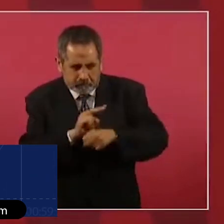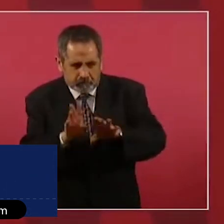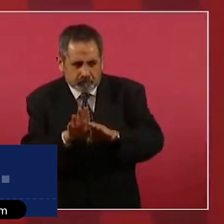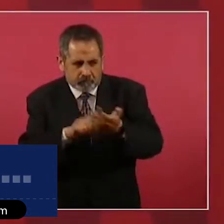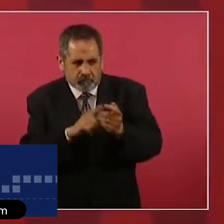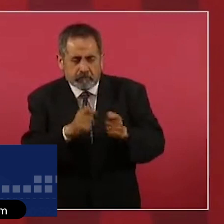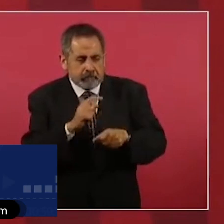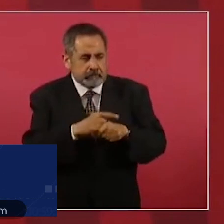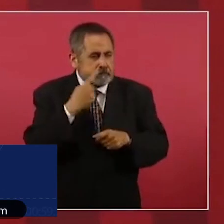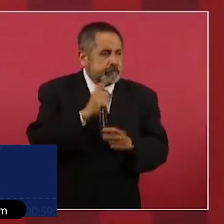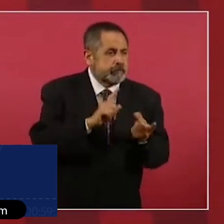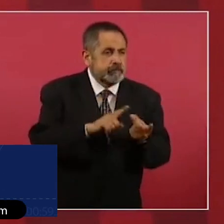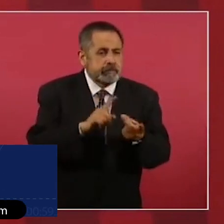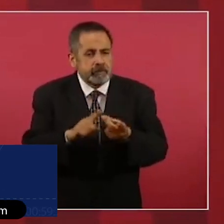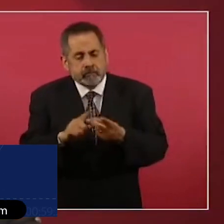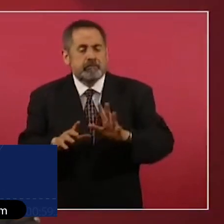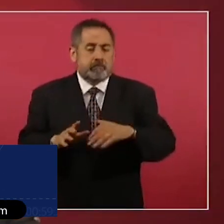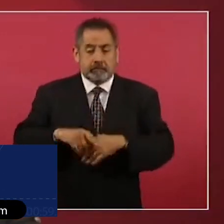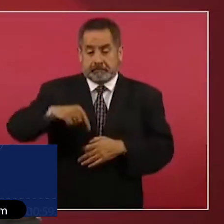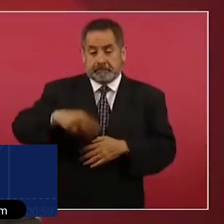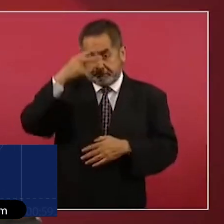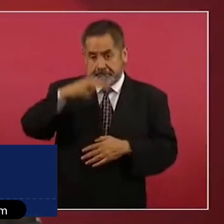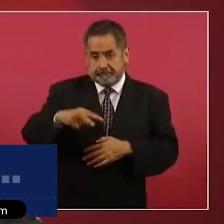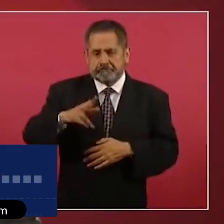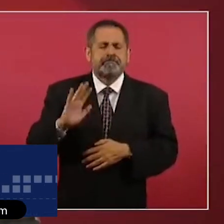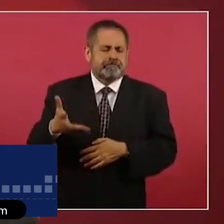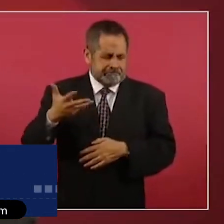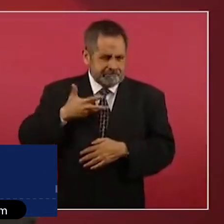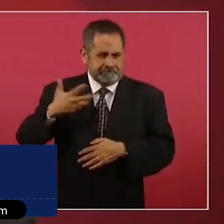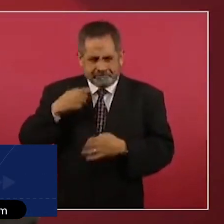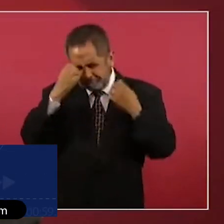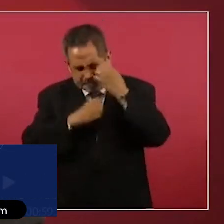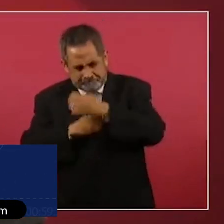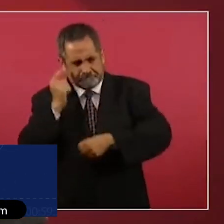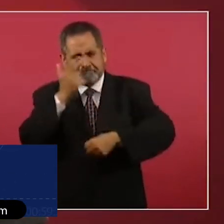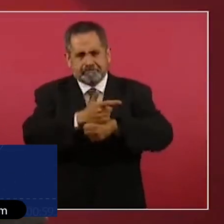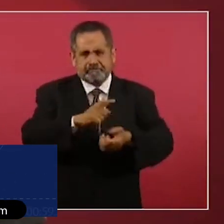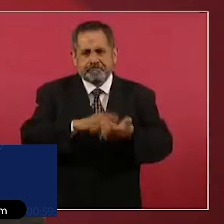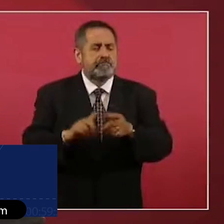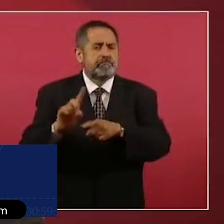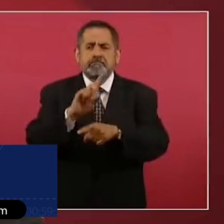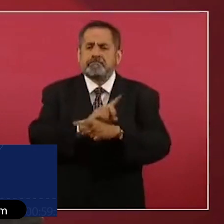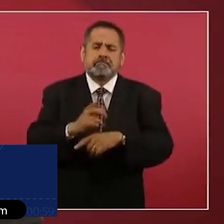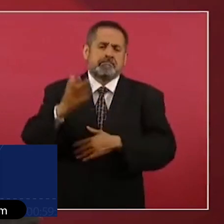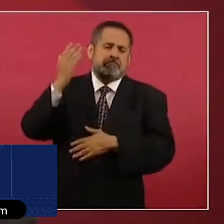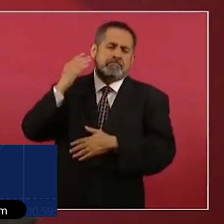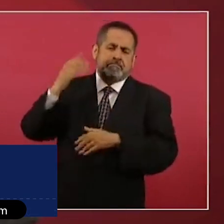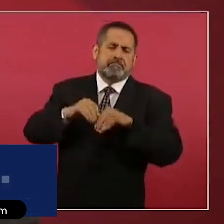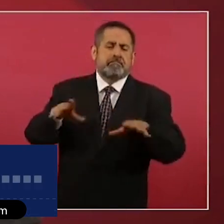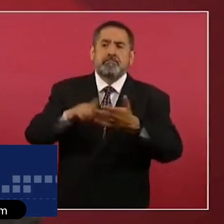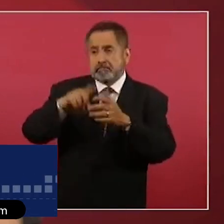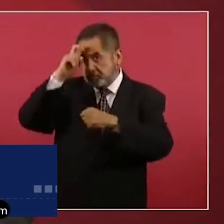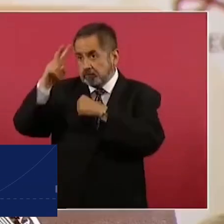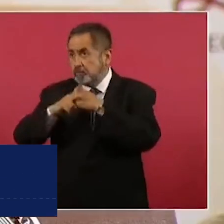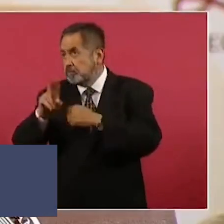hacemos vigilancia, identificamos. En México teníamos ya la técnica de diagnóstico desde que se informaron los casos en Europa